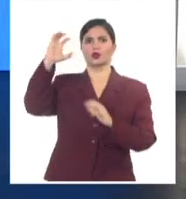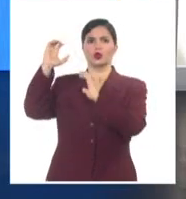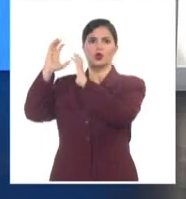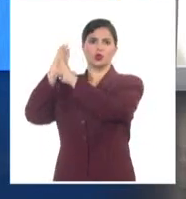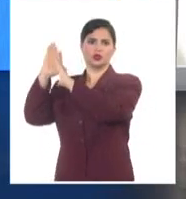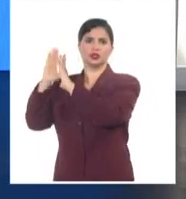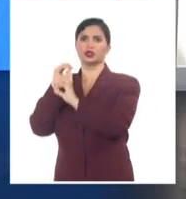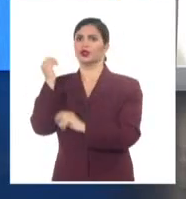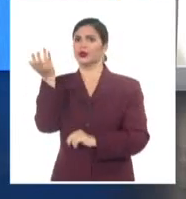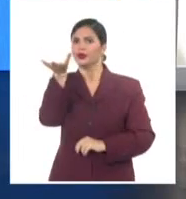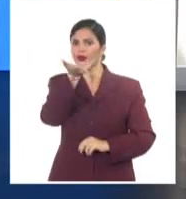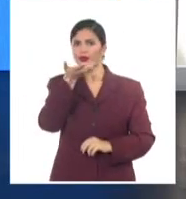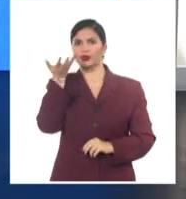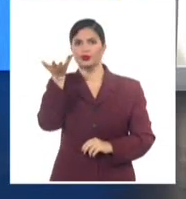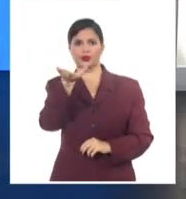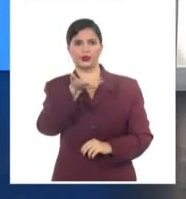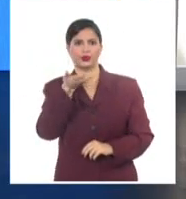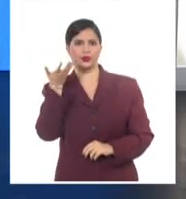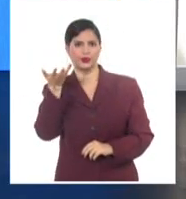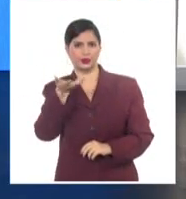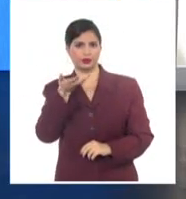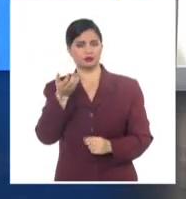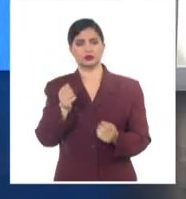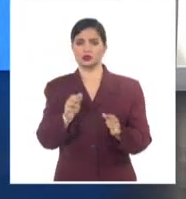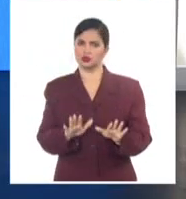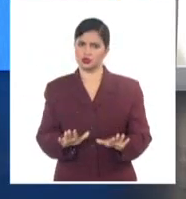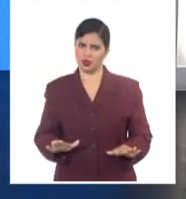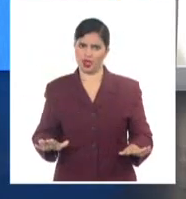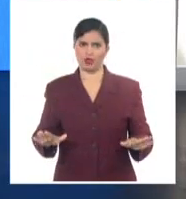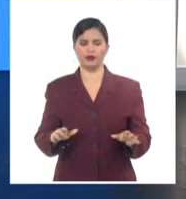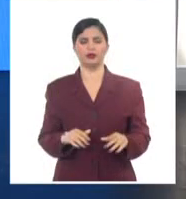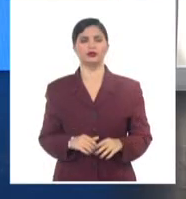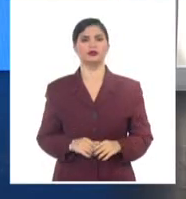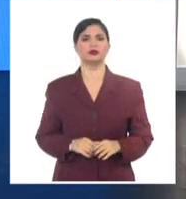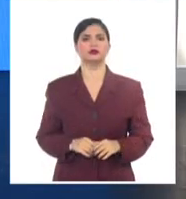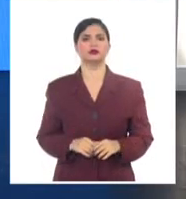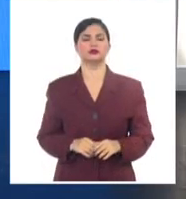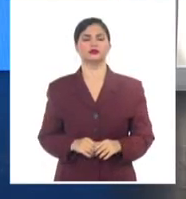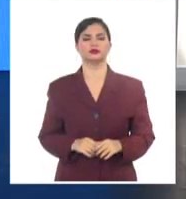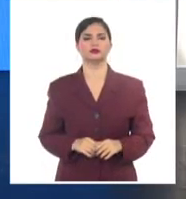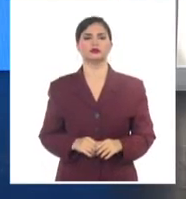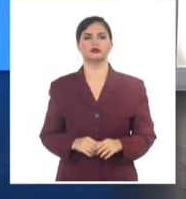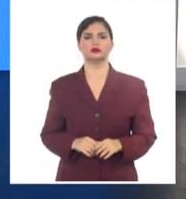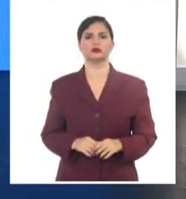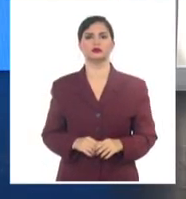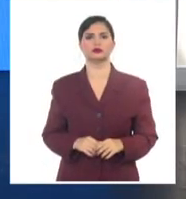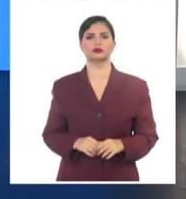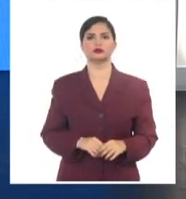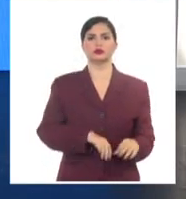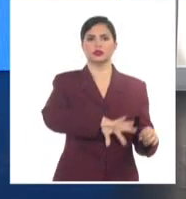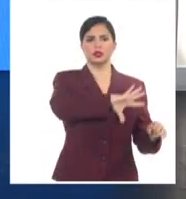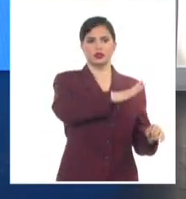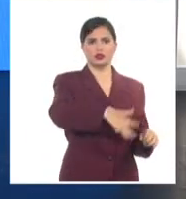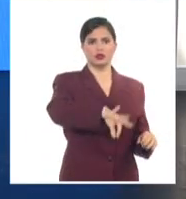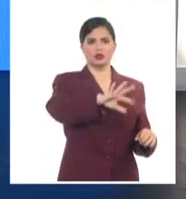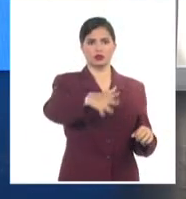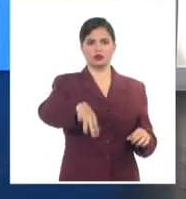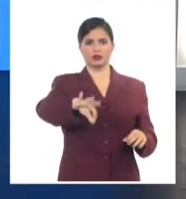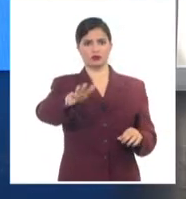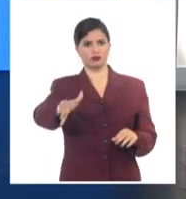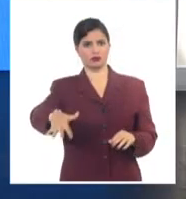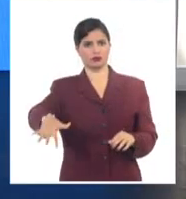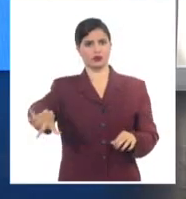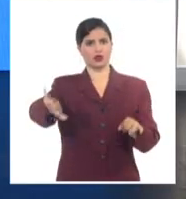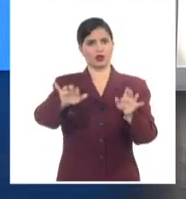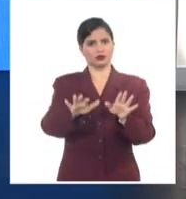vientos entre el sudeste y el sur, 10 a 25 kilómetros por hora. En las costas, predominio en poco oleaje, en casi todos los litorales, oleaje para la